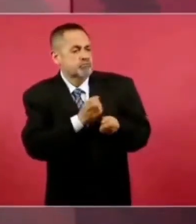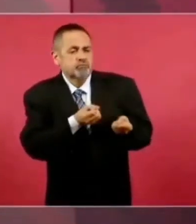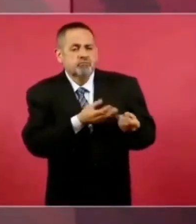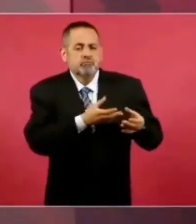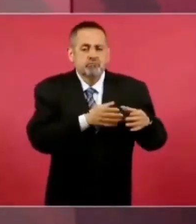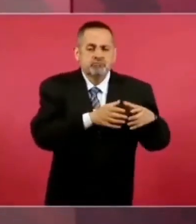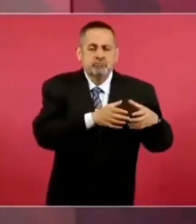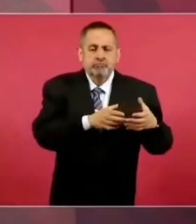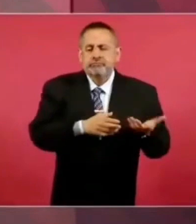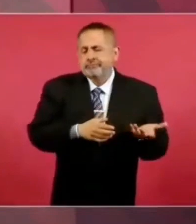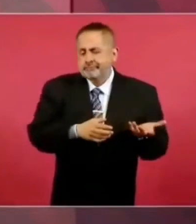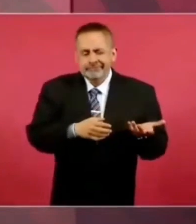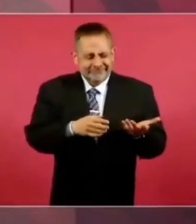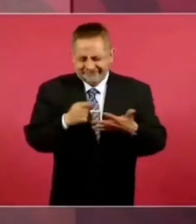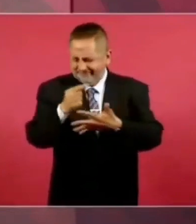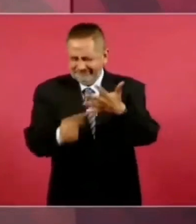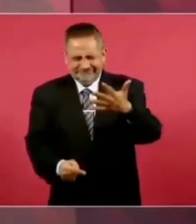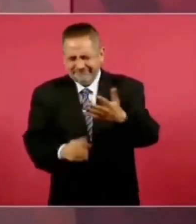todas.